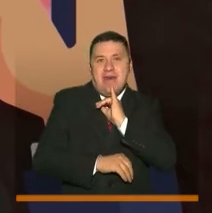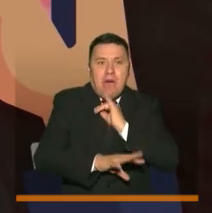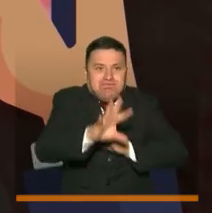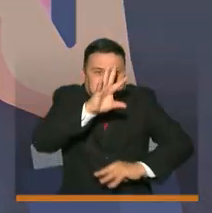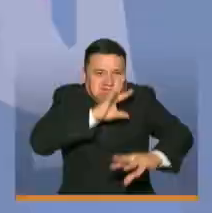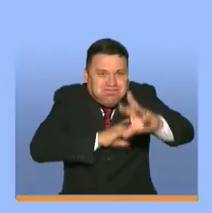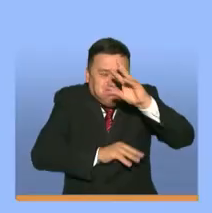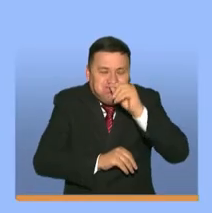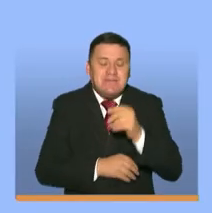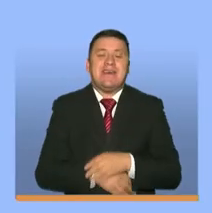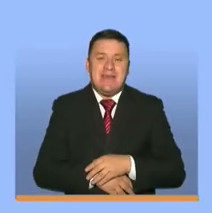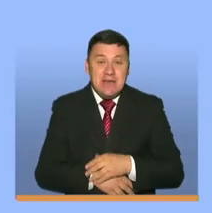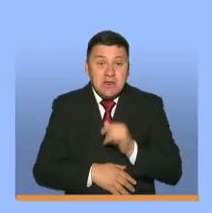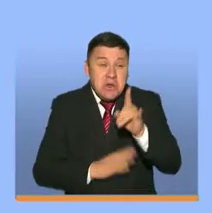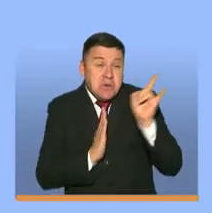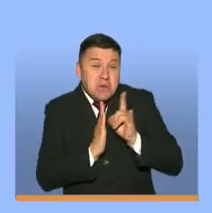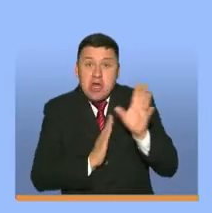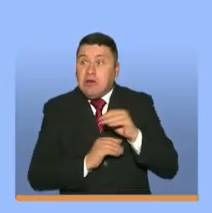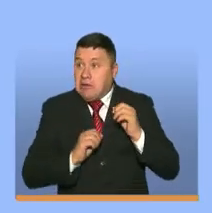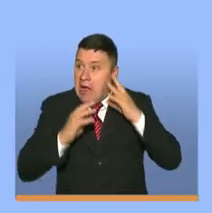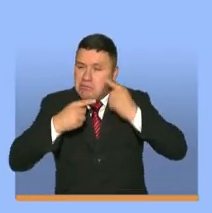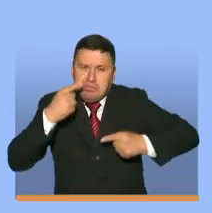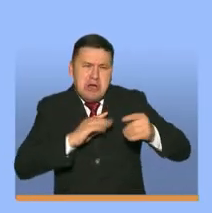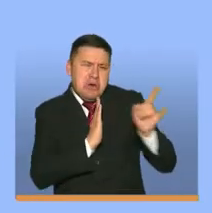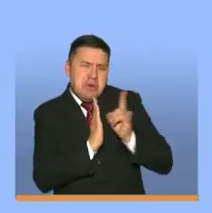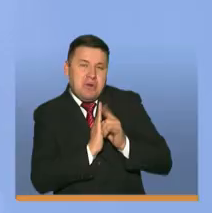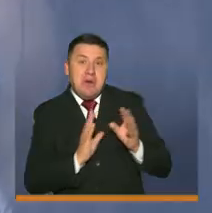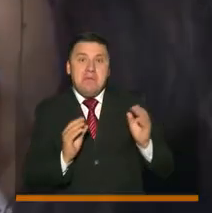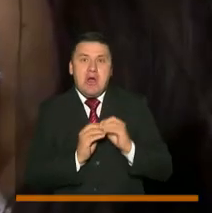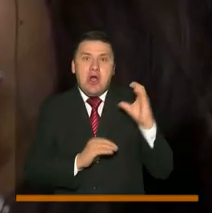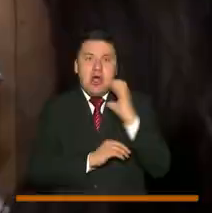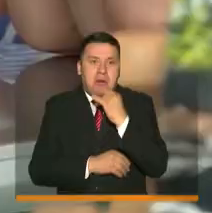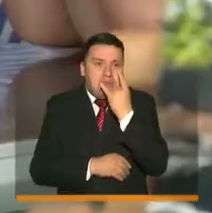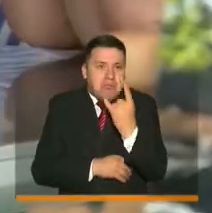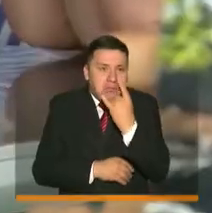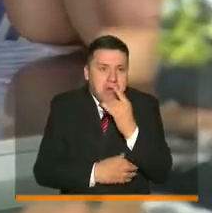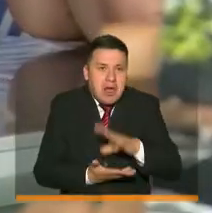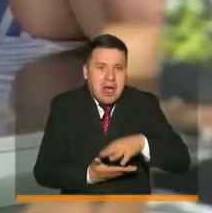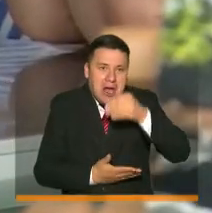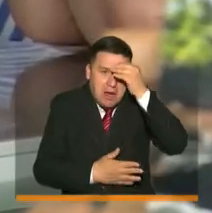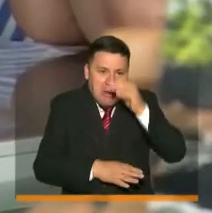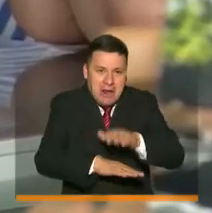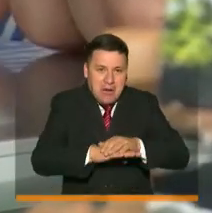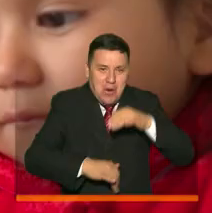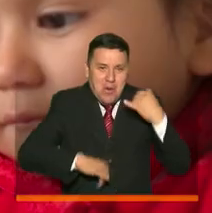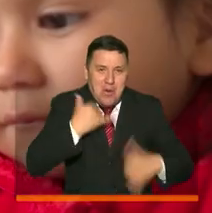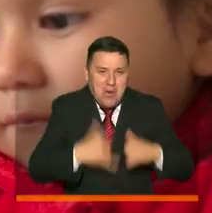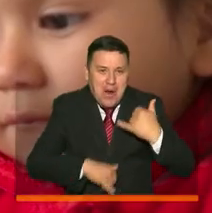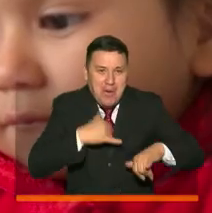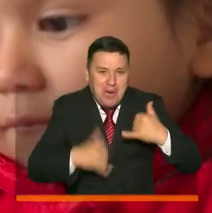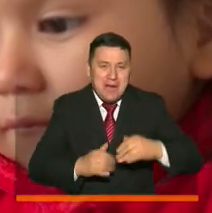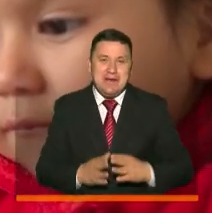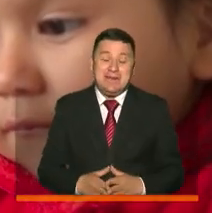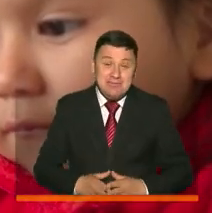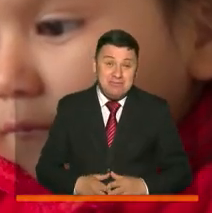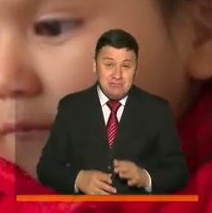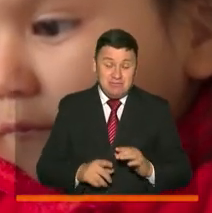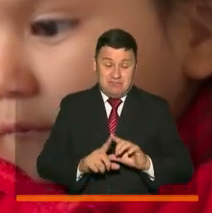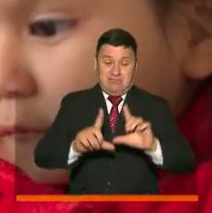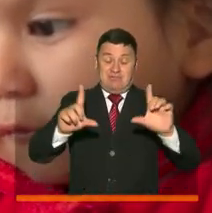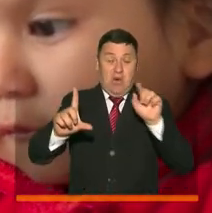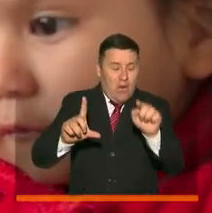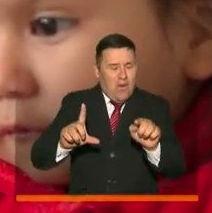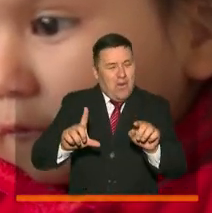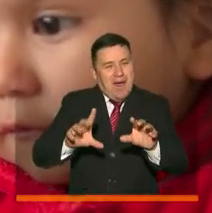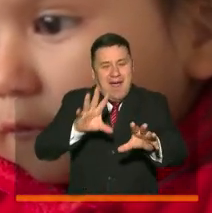Después de la gran descargatón, cada día son más los colombianos que aprenden inglés jugando. De la aplicación he